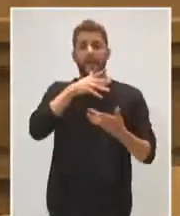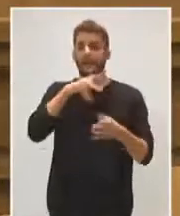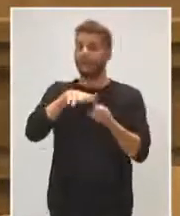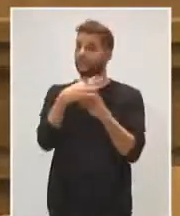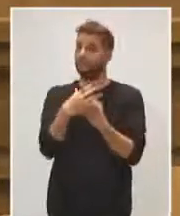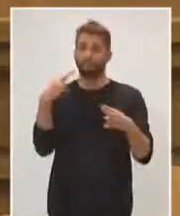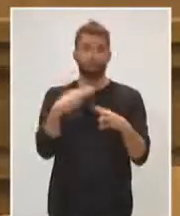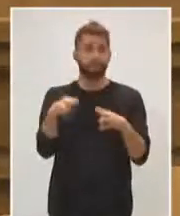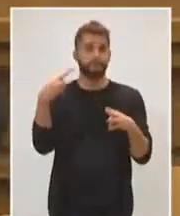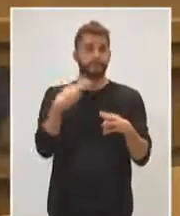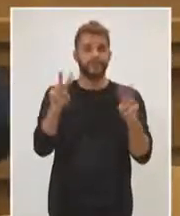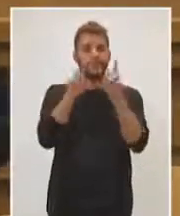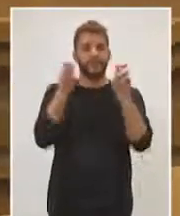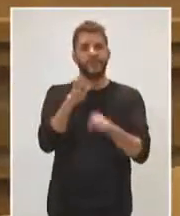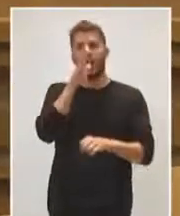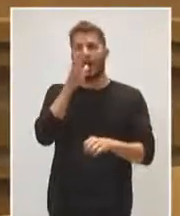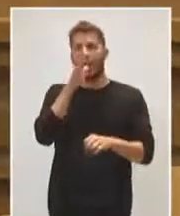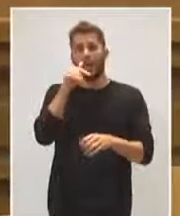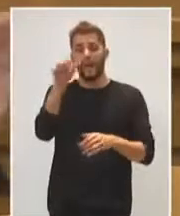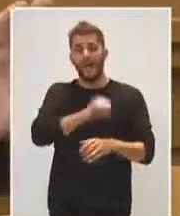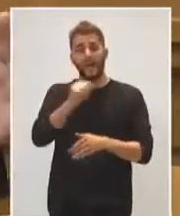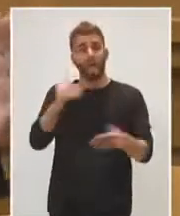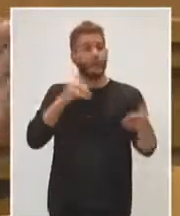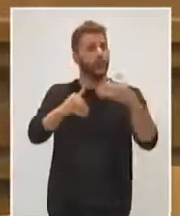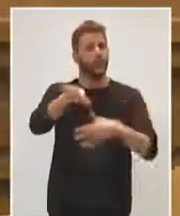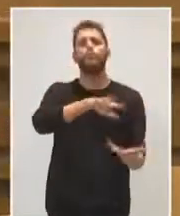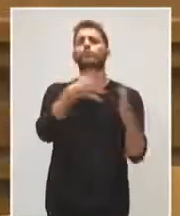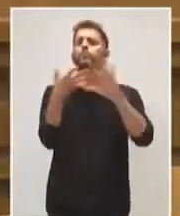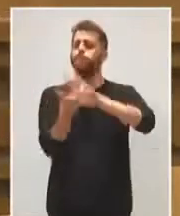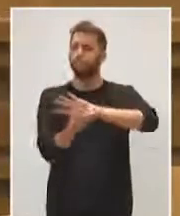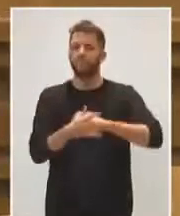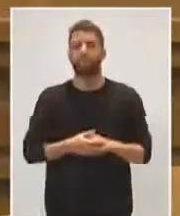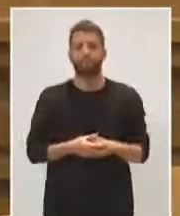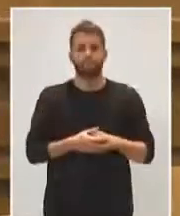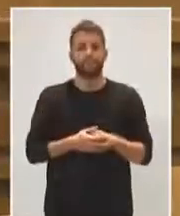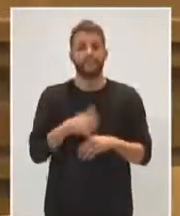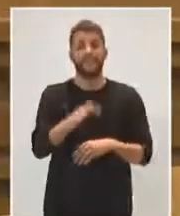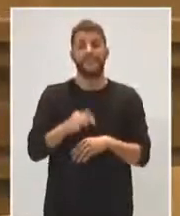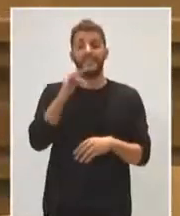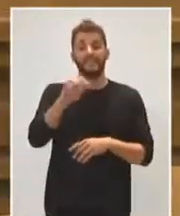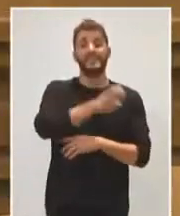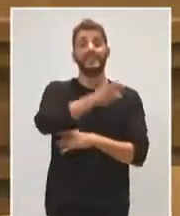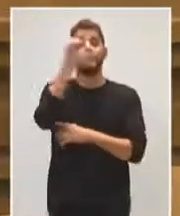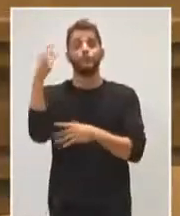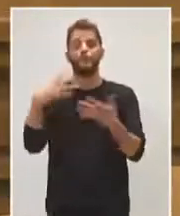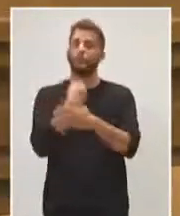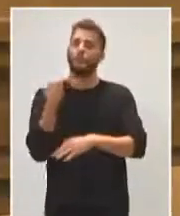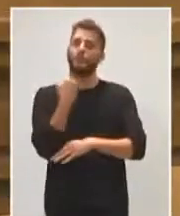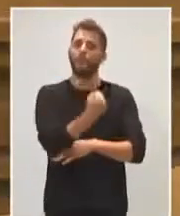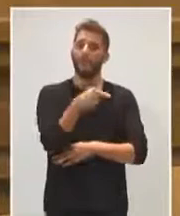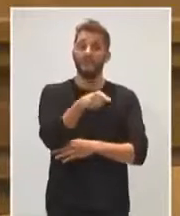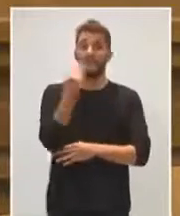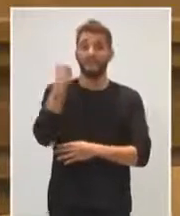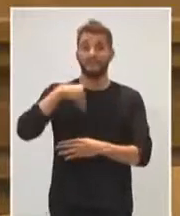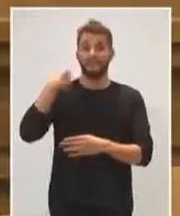en relación con el agua en España en los próximos años, indudablemente. Y además con todo el beneplácito de Europa, que en esto, incluida